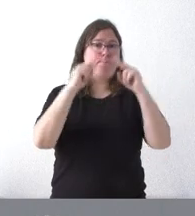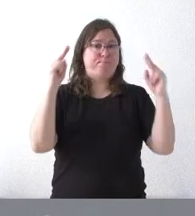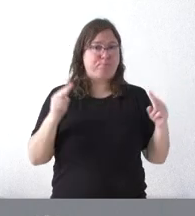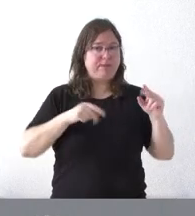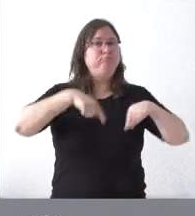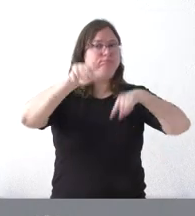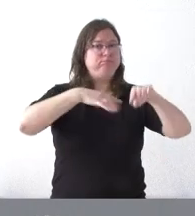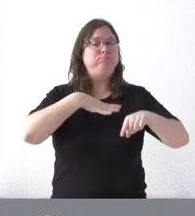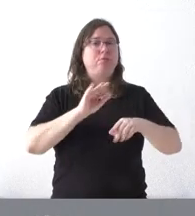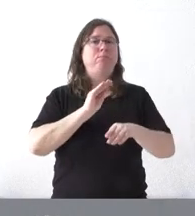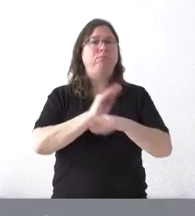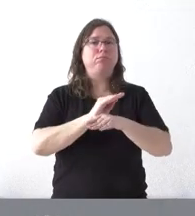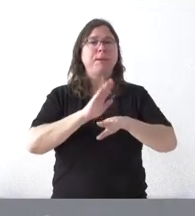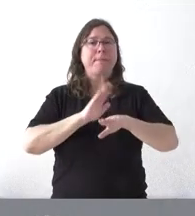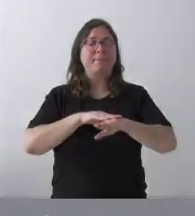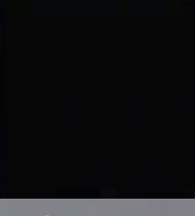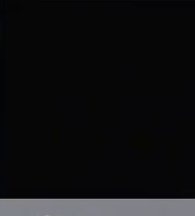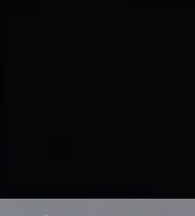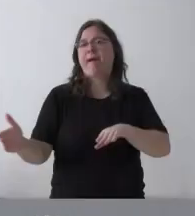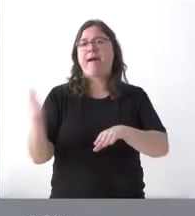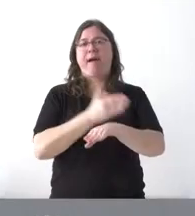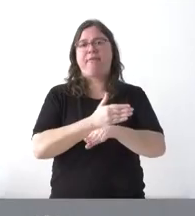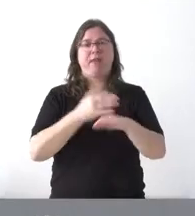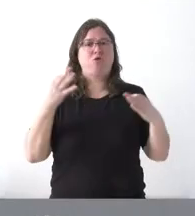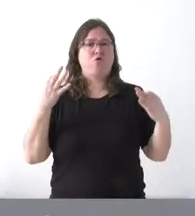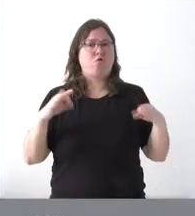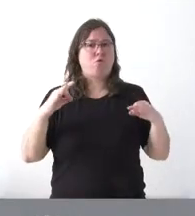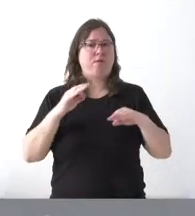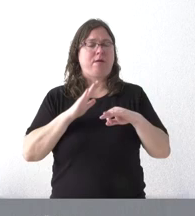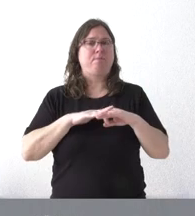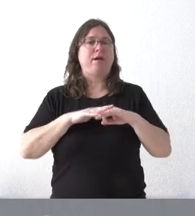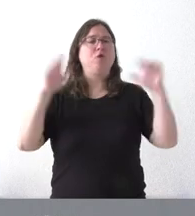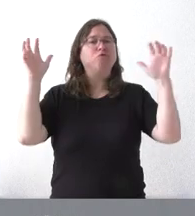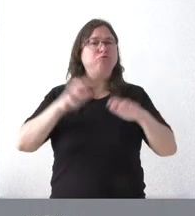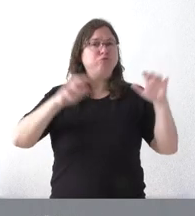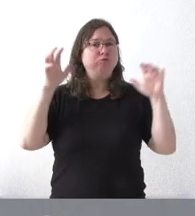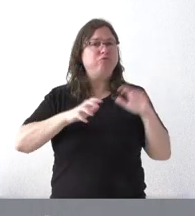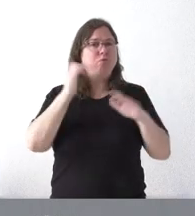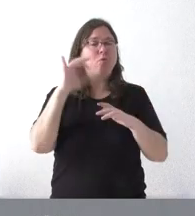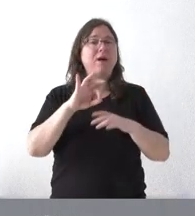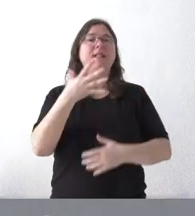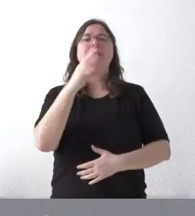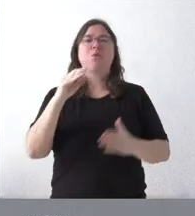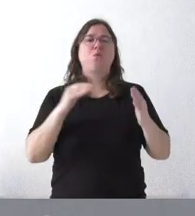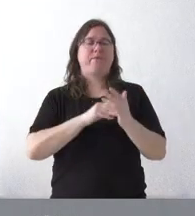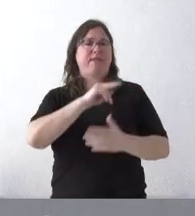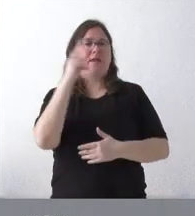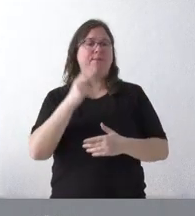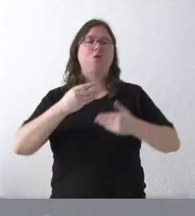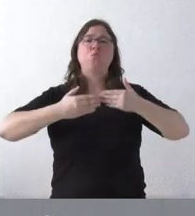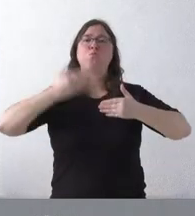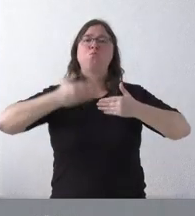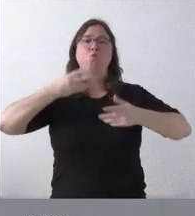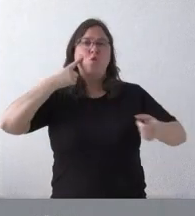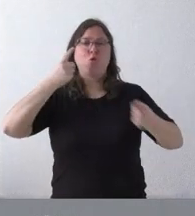tiempo que permite cuanto antes recuperar la normalidad tras la borrasca Juan. 150.000 euros para la reparación de uno de los muros de contención de la